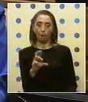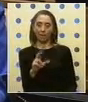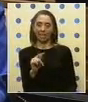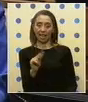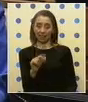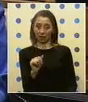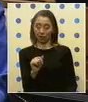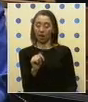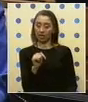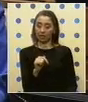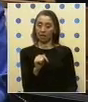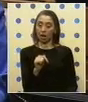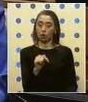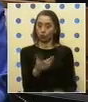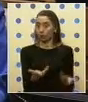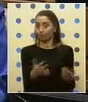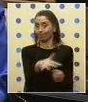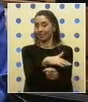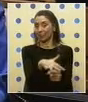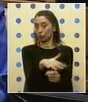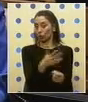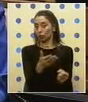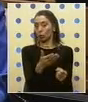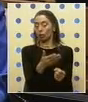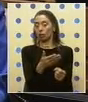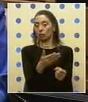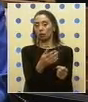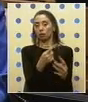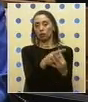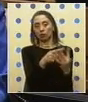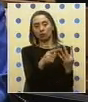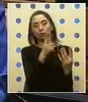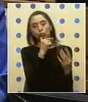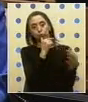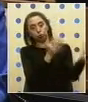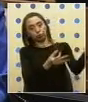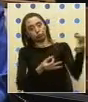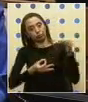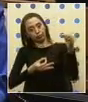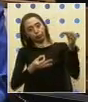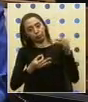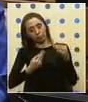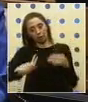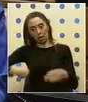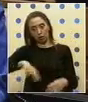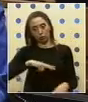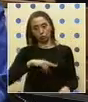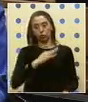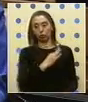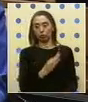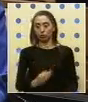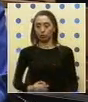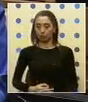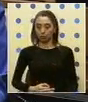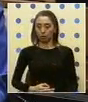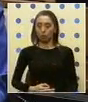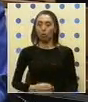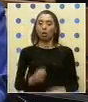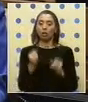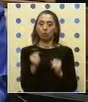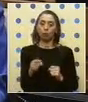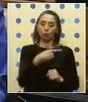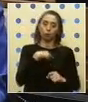hoy día están en esta situación nos han hecho llegar una serie de inquietudes a nosotros como parlamentarios para que podamos